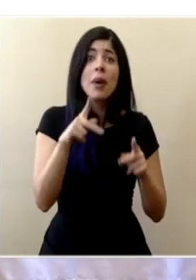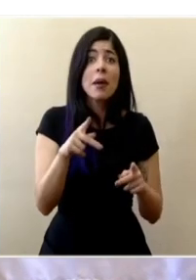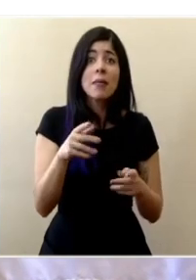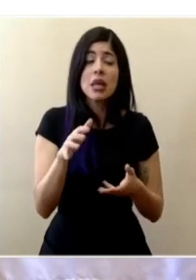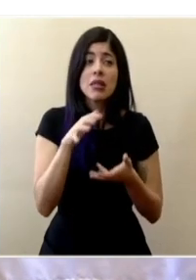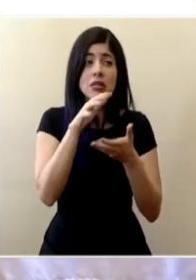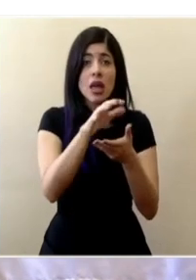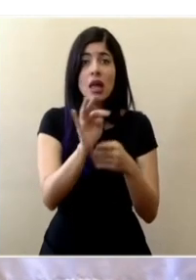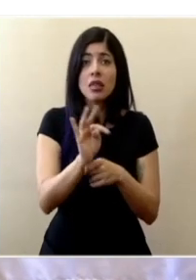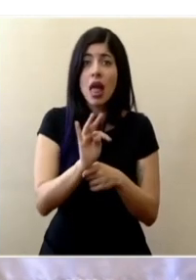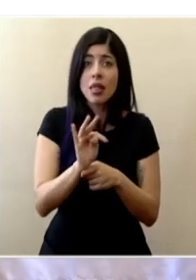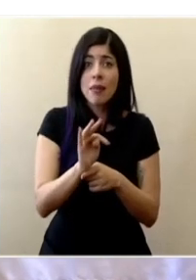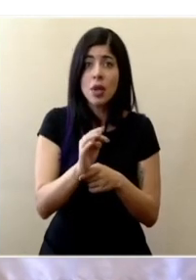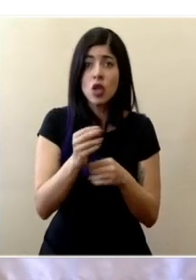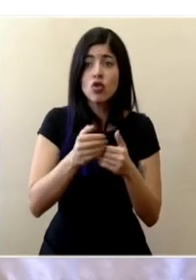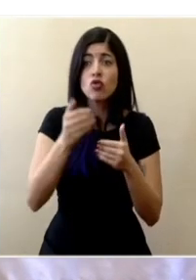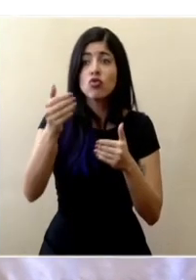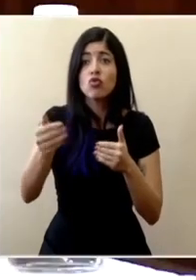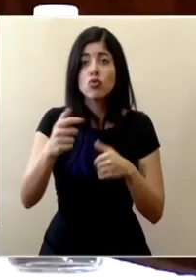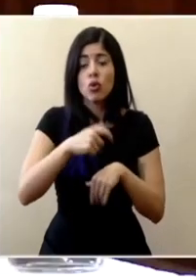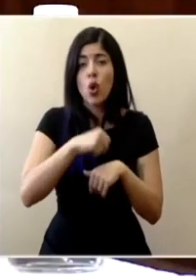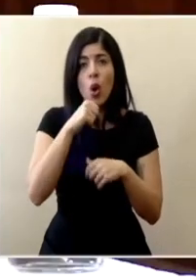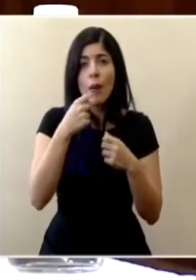entrega de tratamiento por esa cantidad de meses